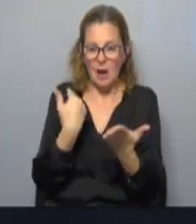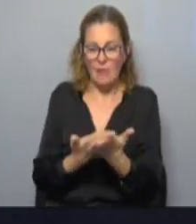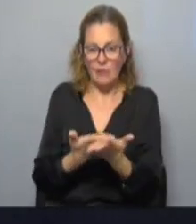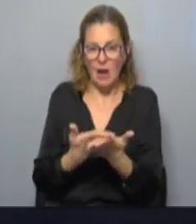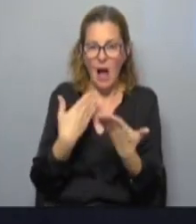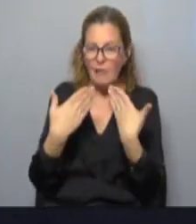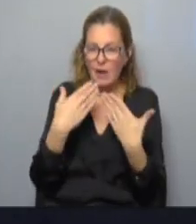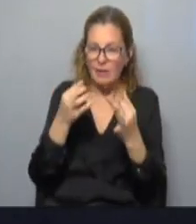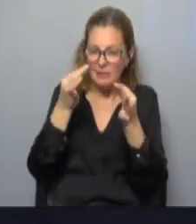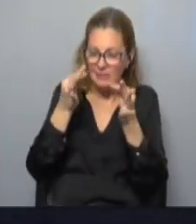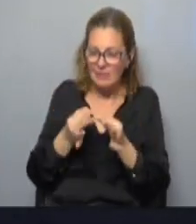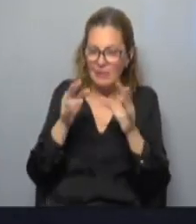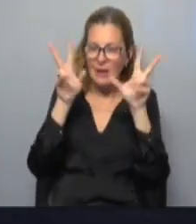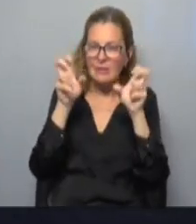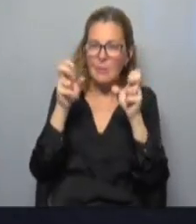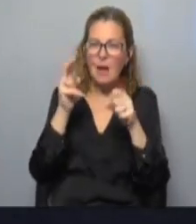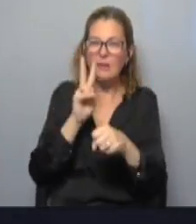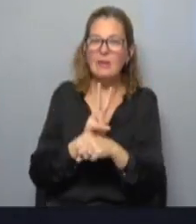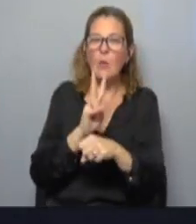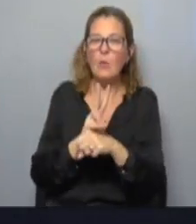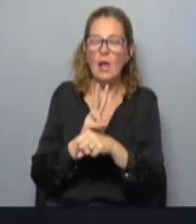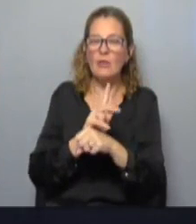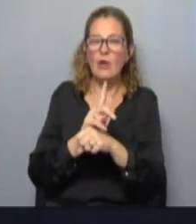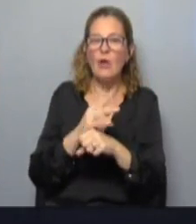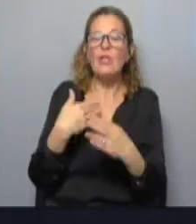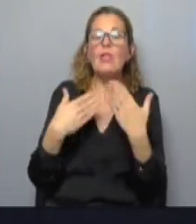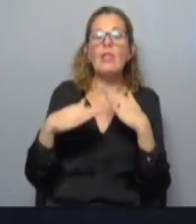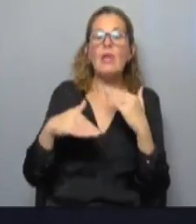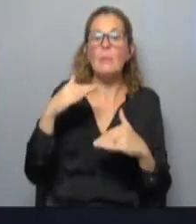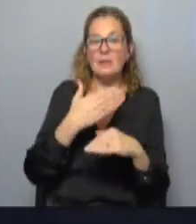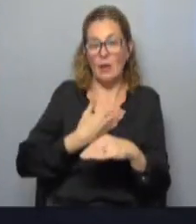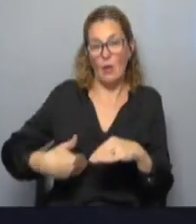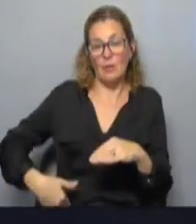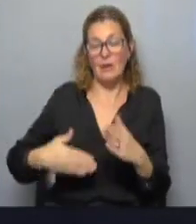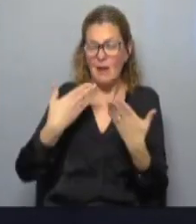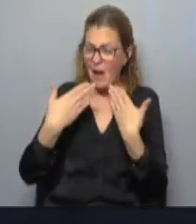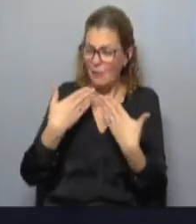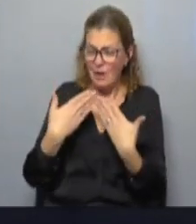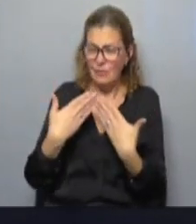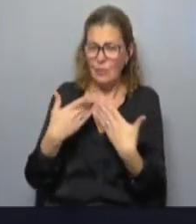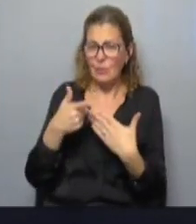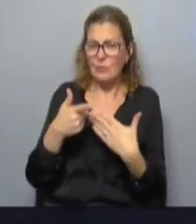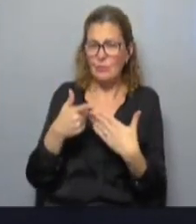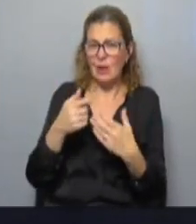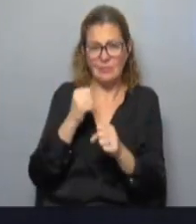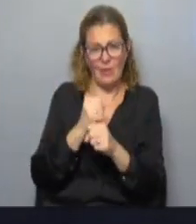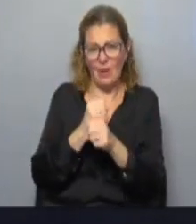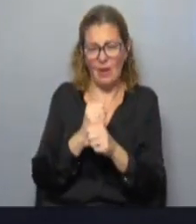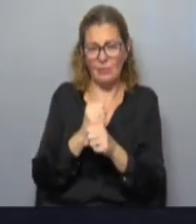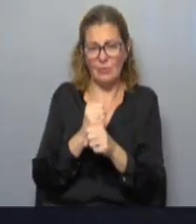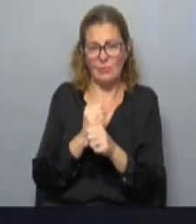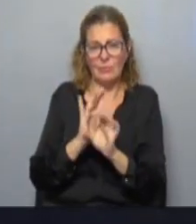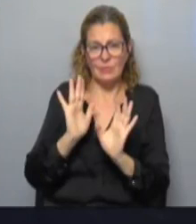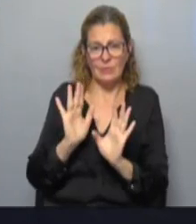constructivo en materia de seguridad. No depende de nosotros que el diálogo se haga, depende del gobierno que en temas de diálogo, cuando está en gestión, es